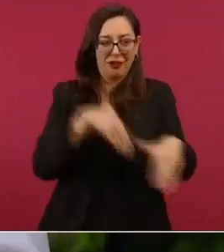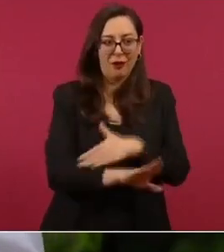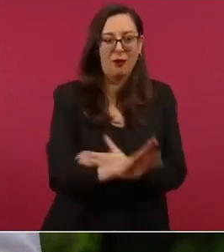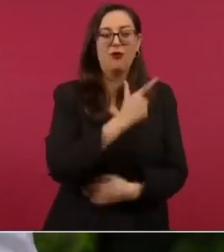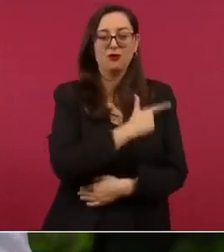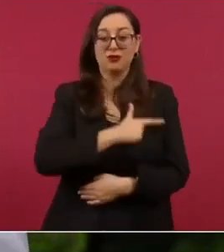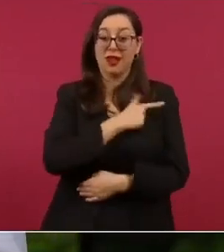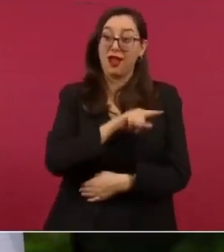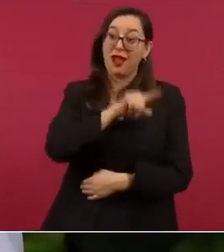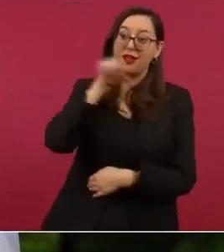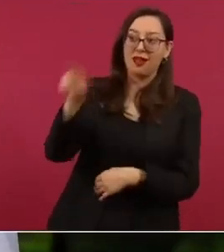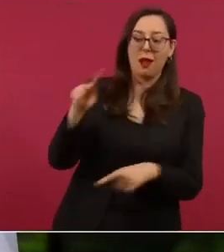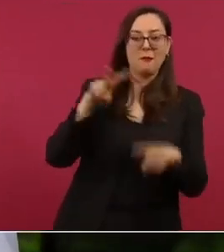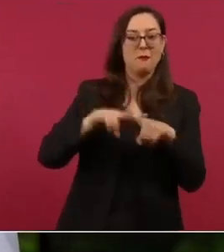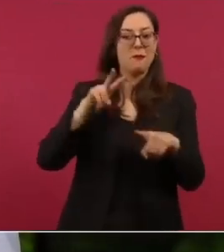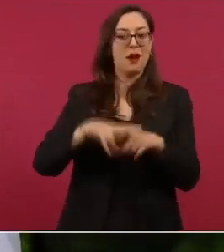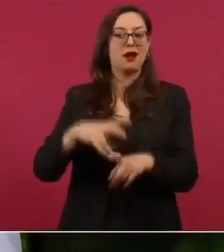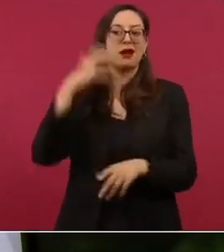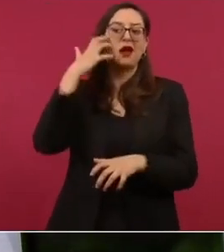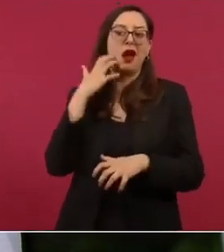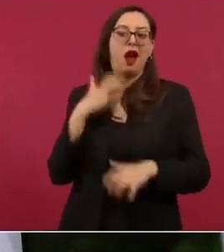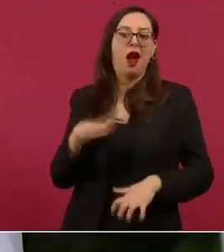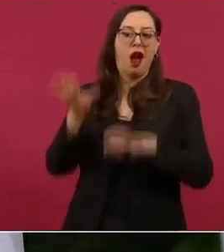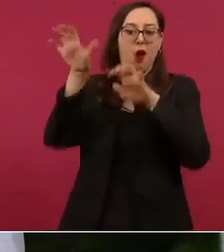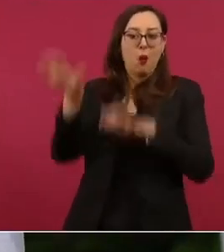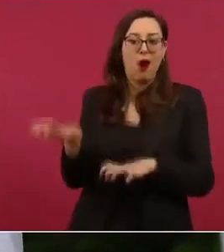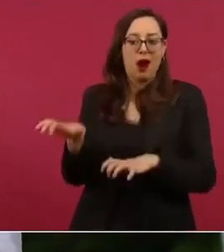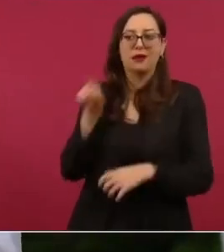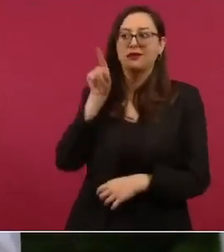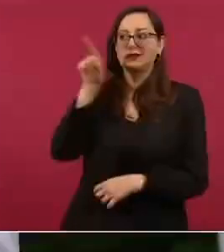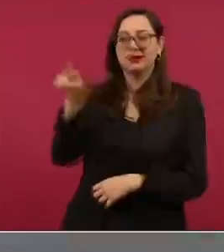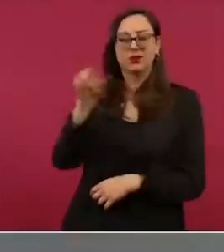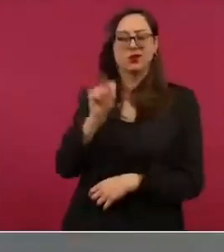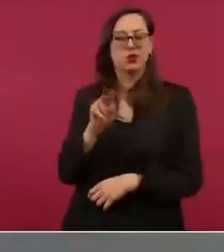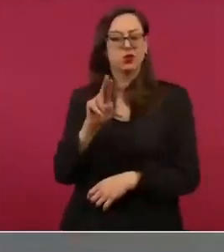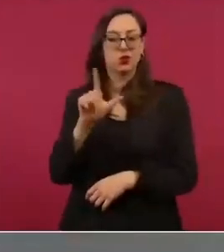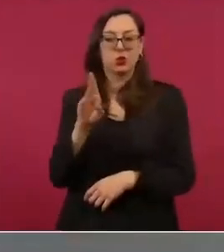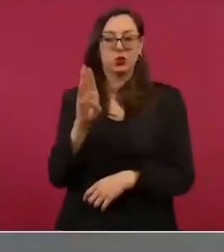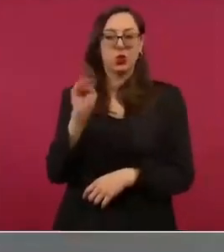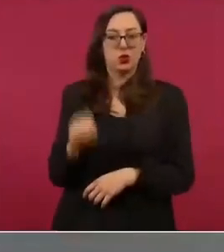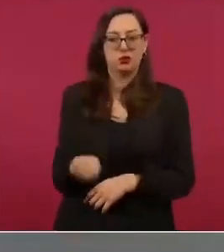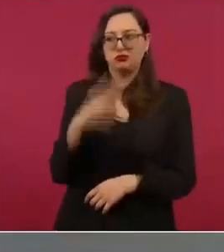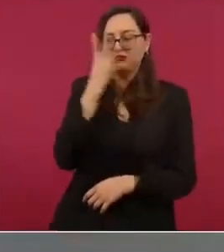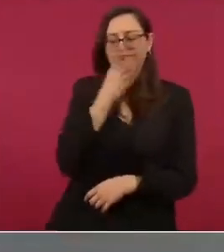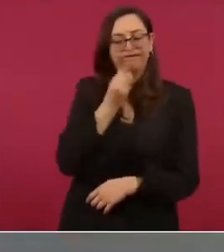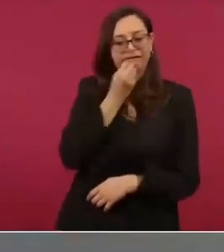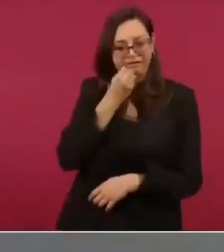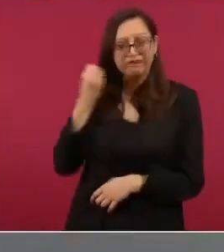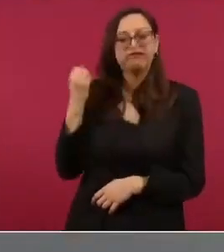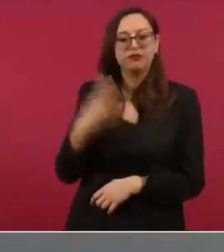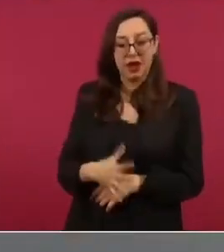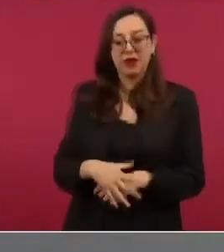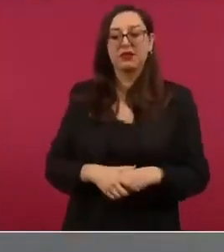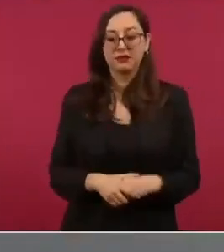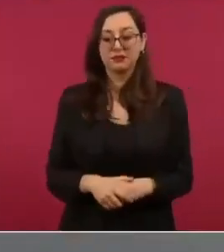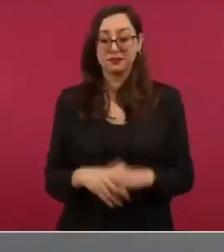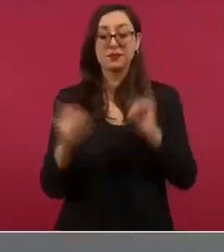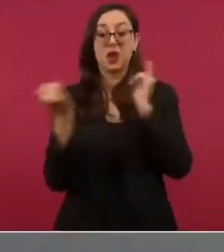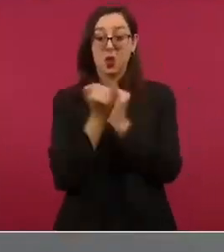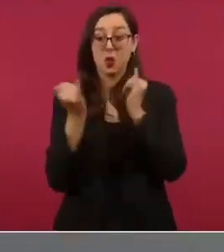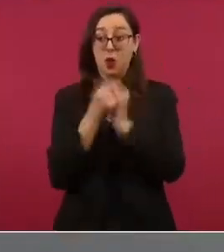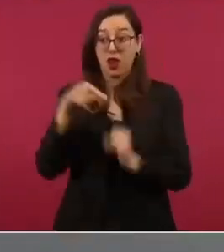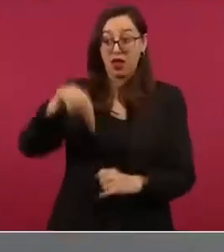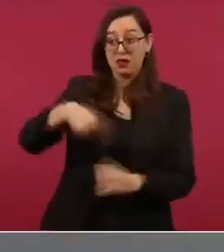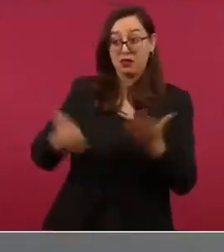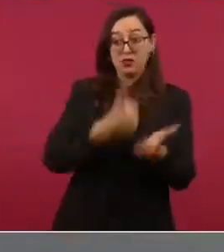jaguar en Tulum así como con la ampliación y mejoramiento del bosque de